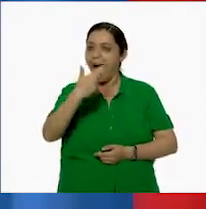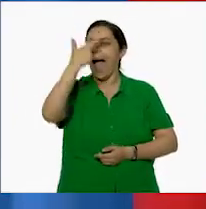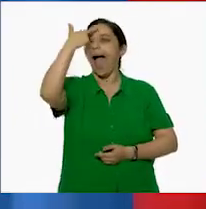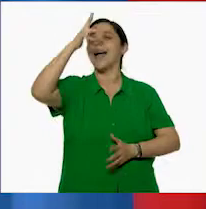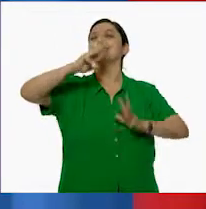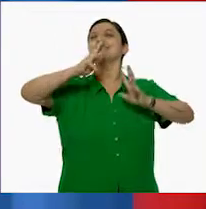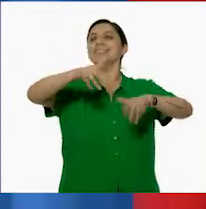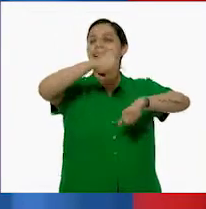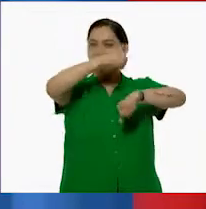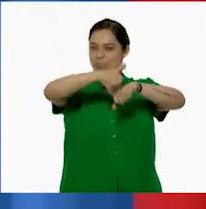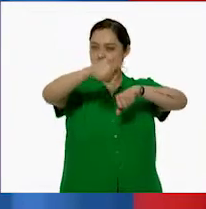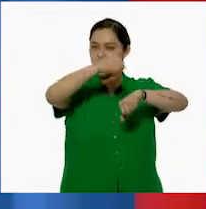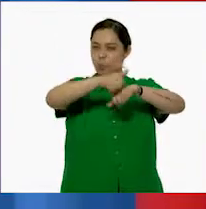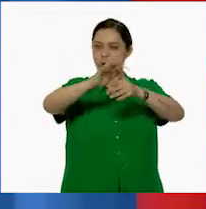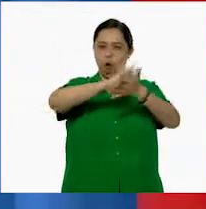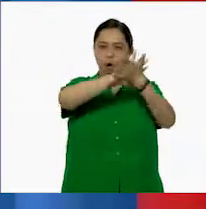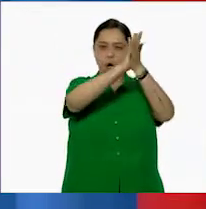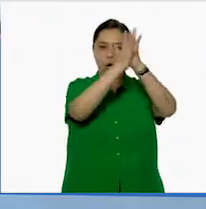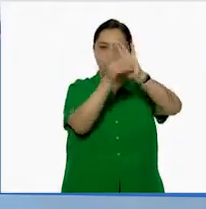se descomponen los números.